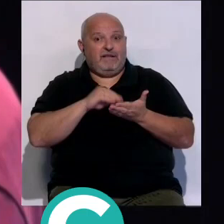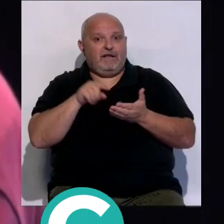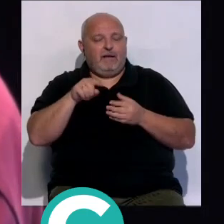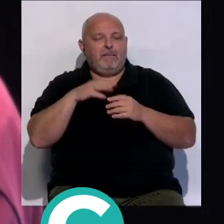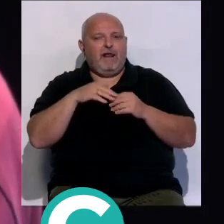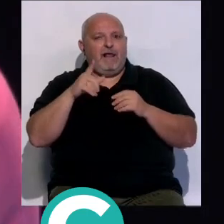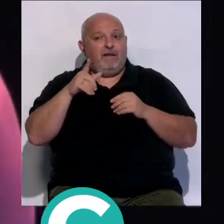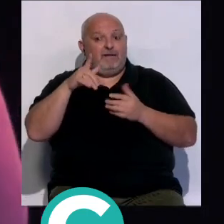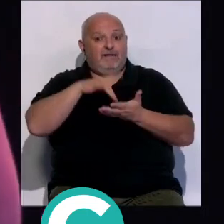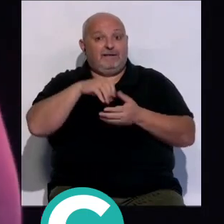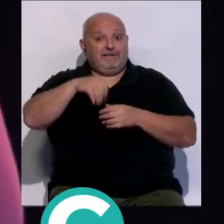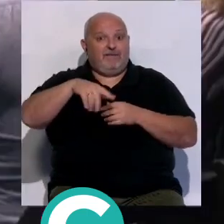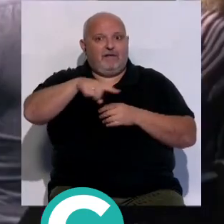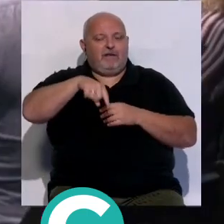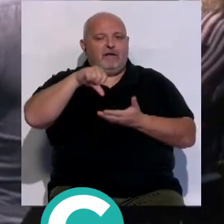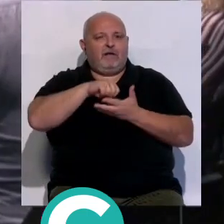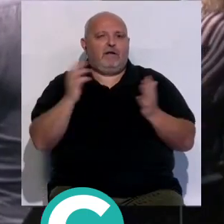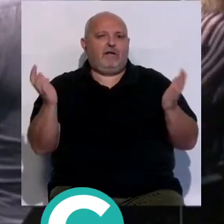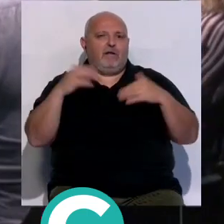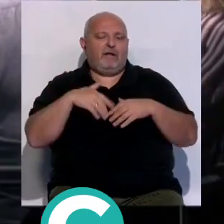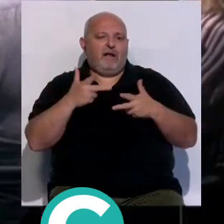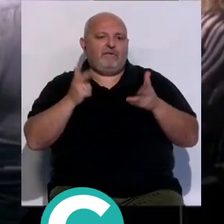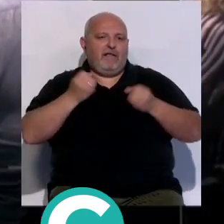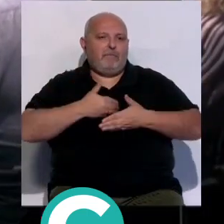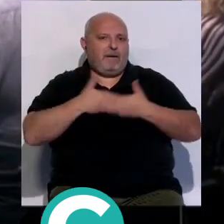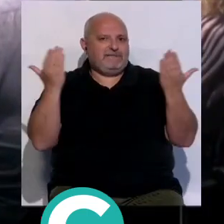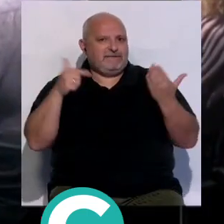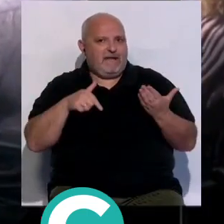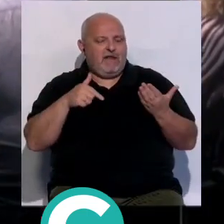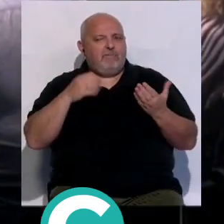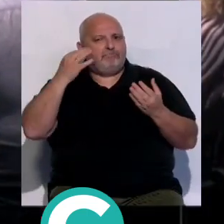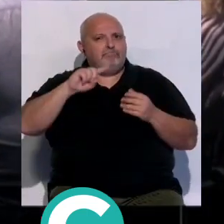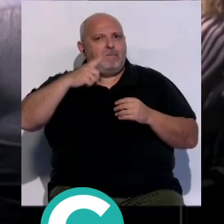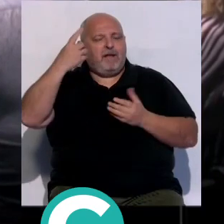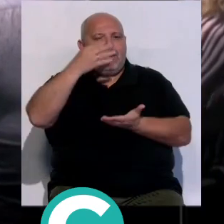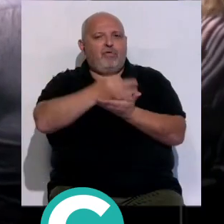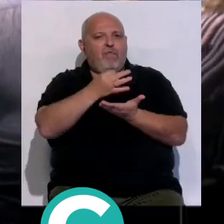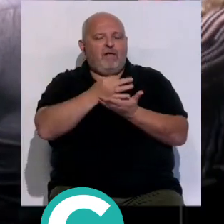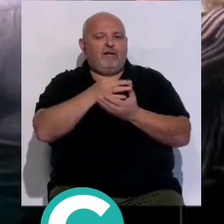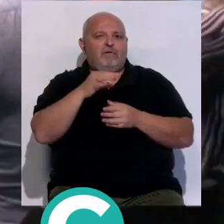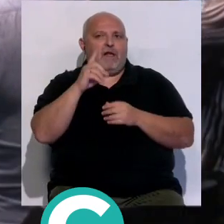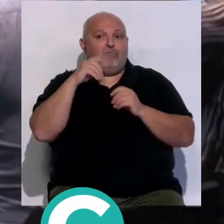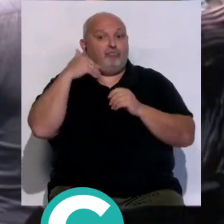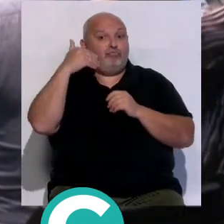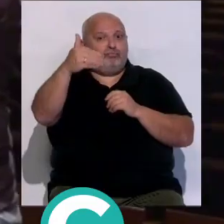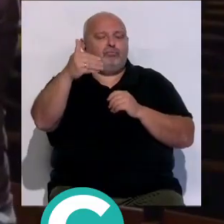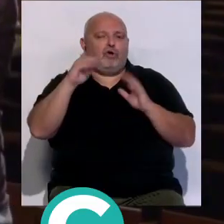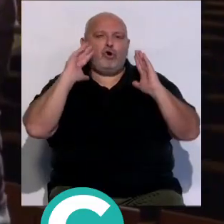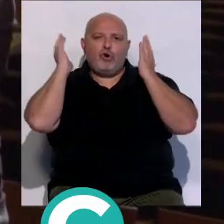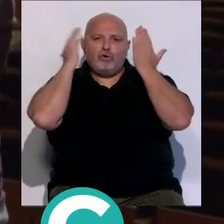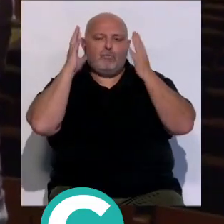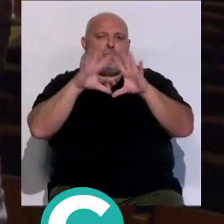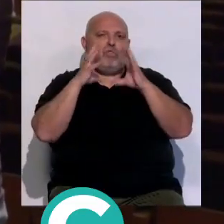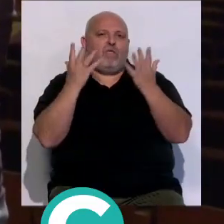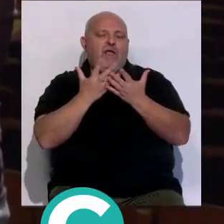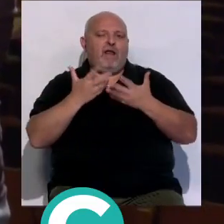para que la localidad isleña sea capital de la libertad de prensa y además sea la primera ciudad española en albergar en el futuro el Congreso